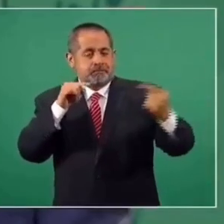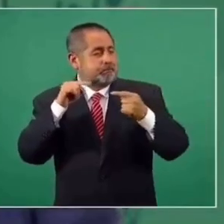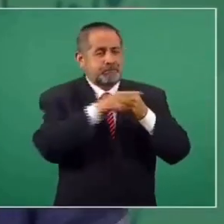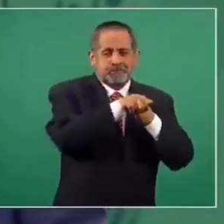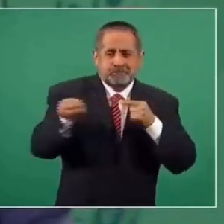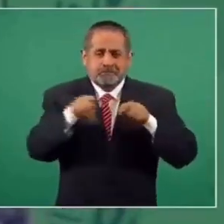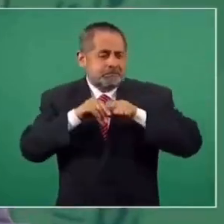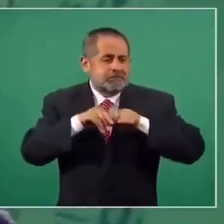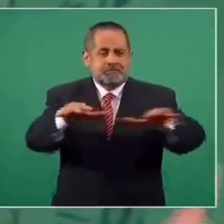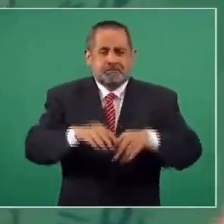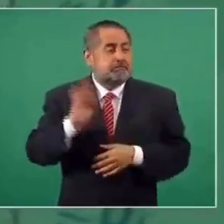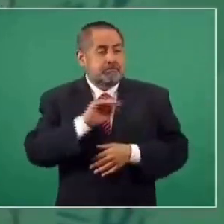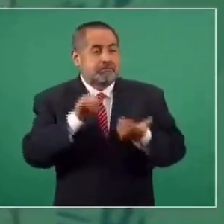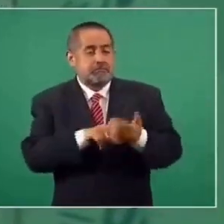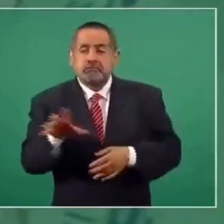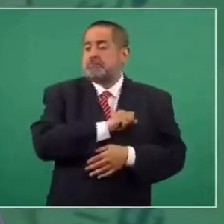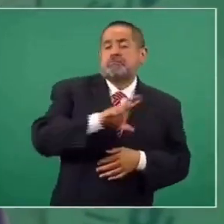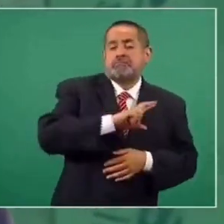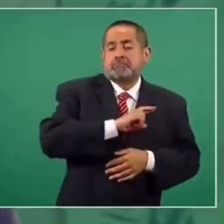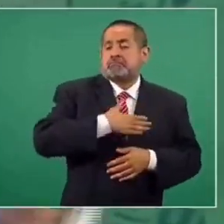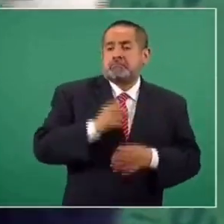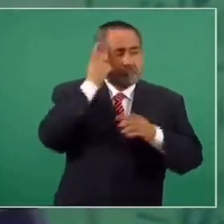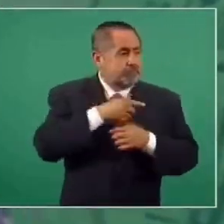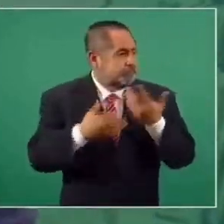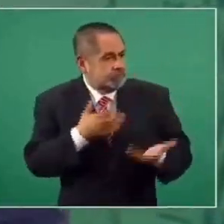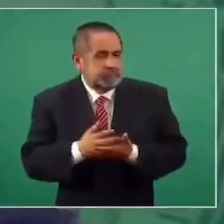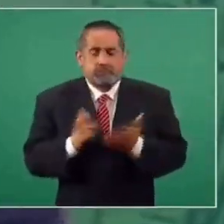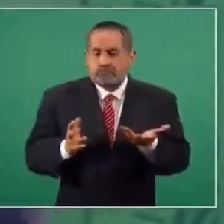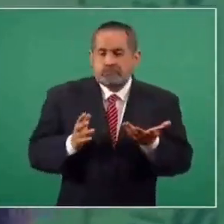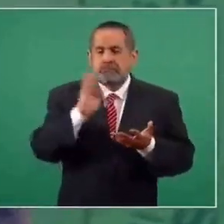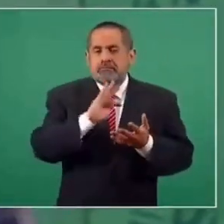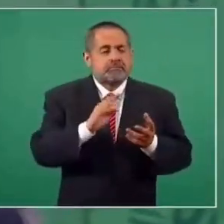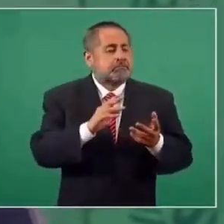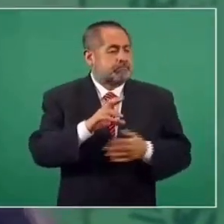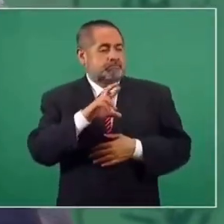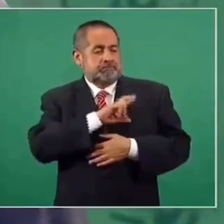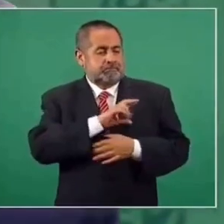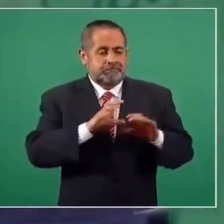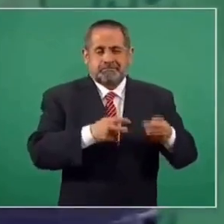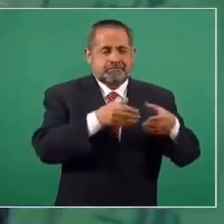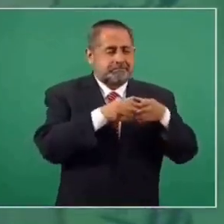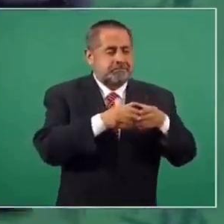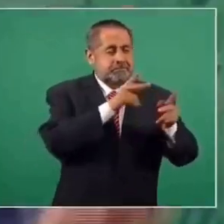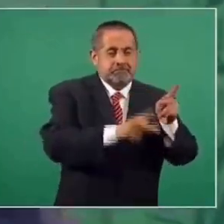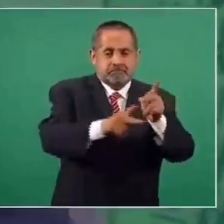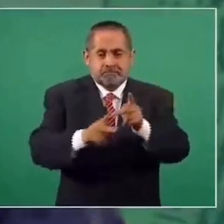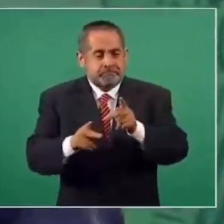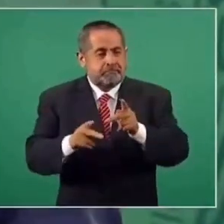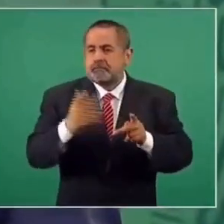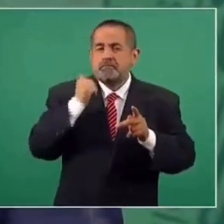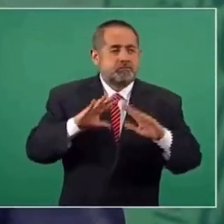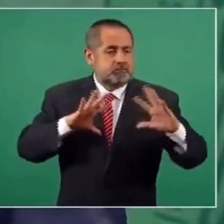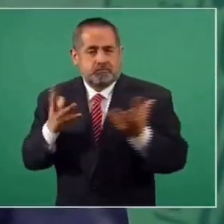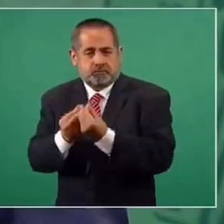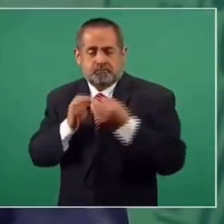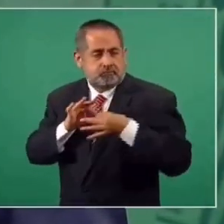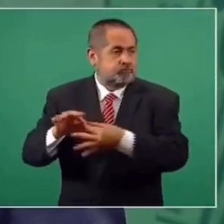Imagínense si las líneas se privatizan, si cada empresa tiene sus líneas, red, y no hay un sistema integrado.